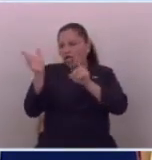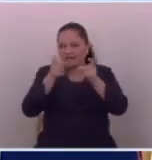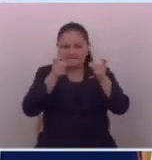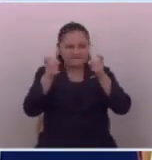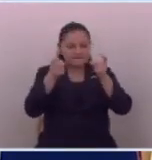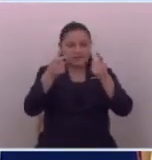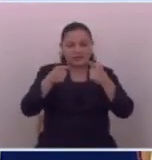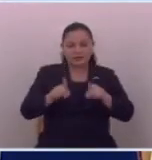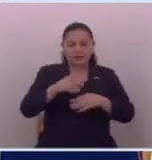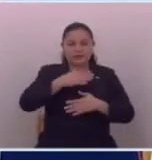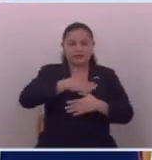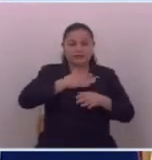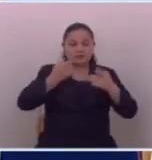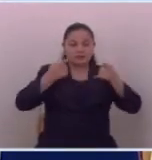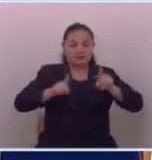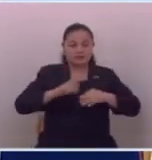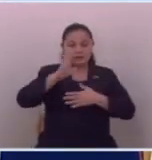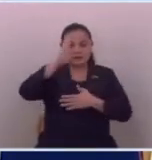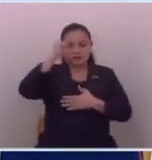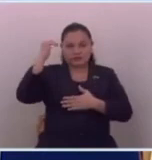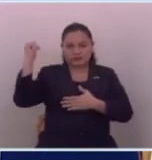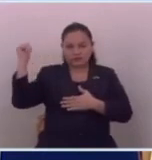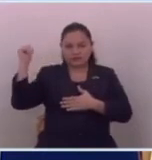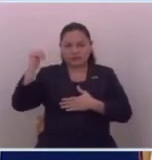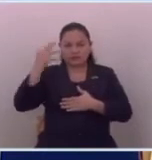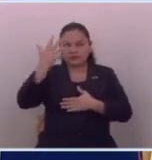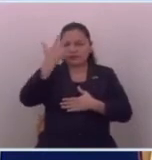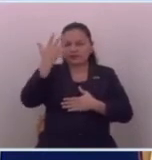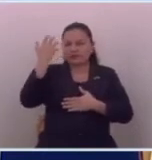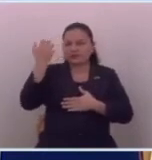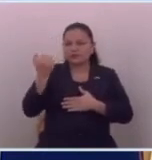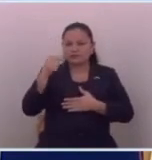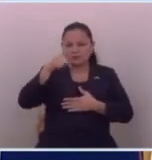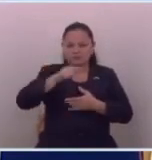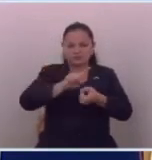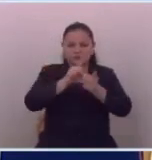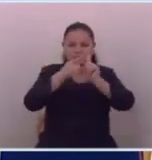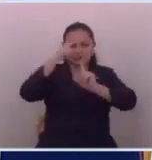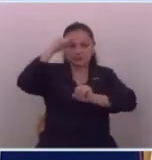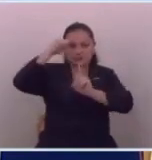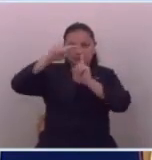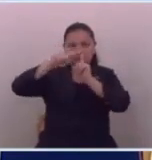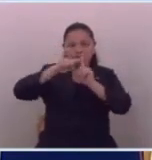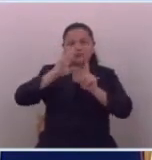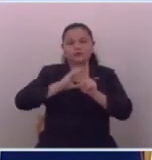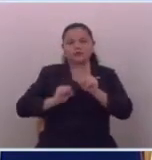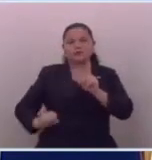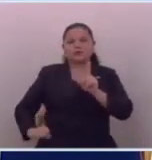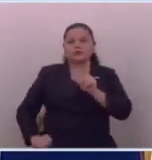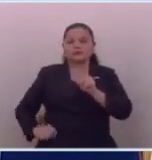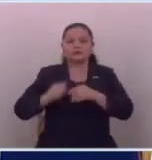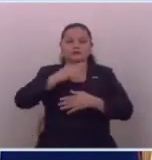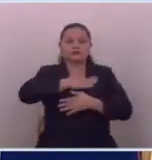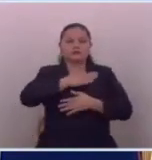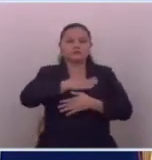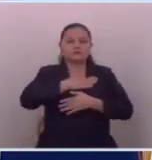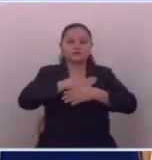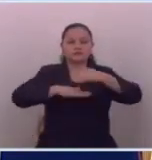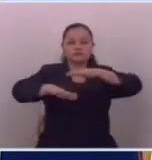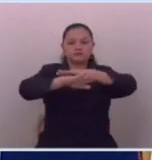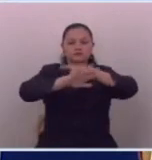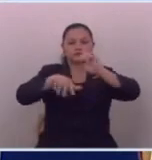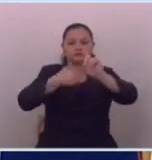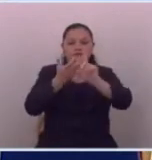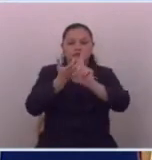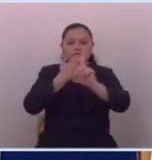ocurre en nuestro acontecer nacional, y principalmente los cambios positivos que El Salvador está teniendo bajo el